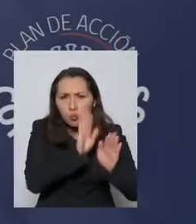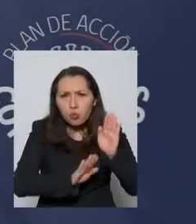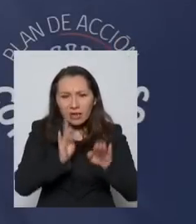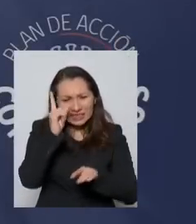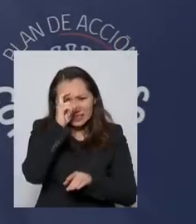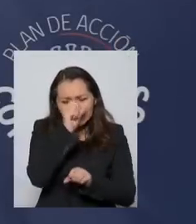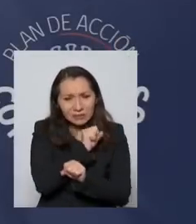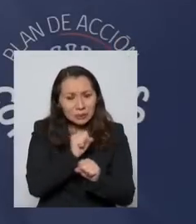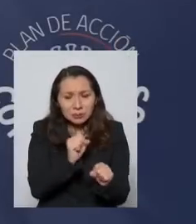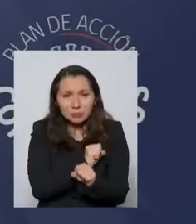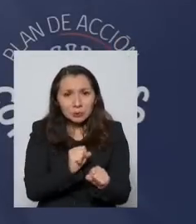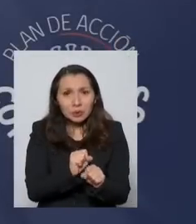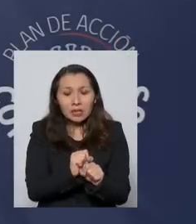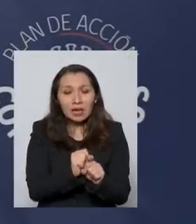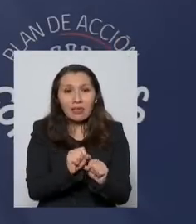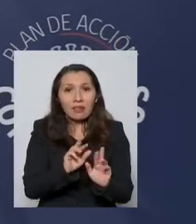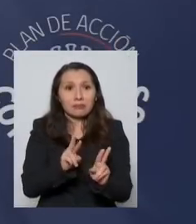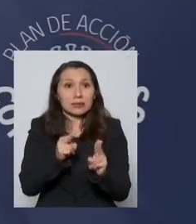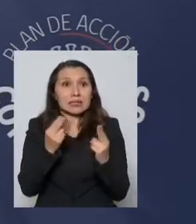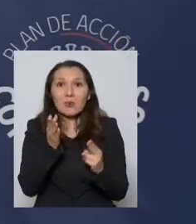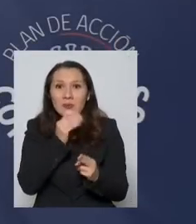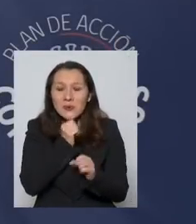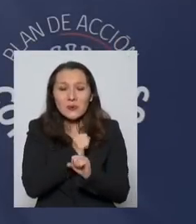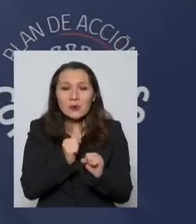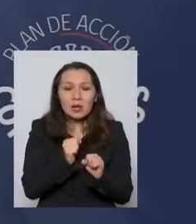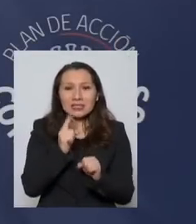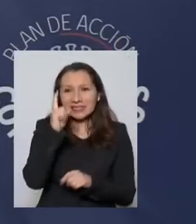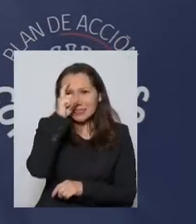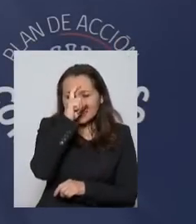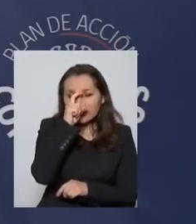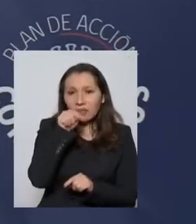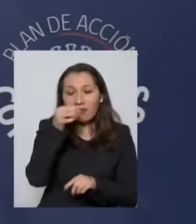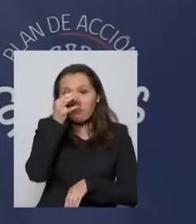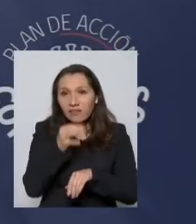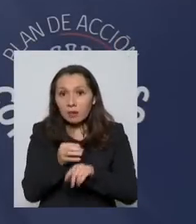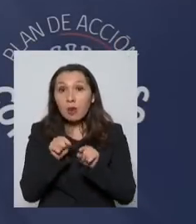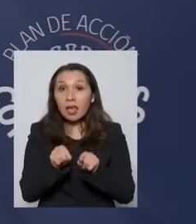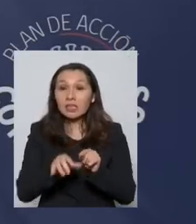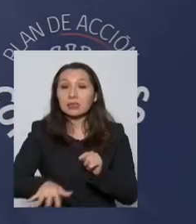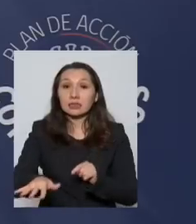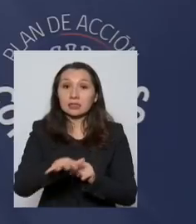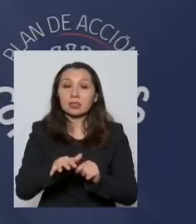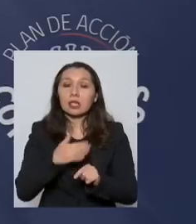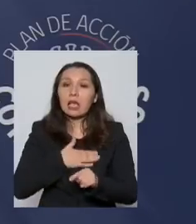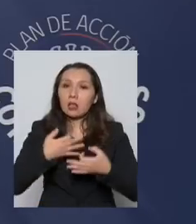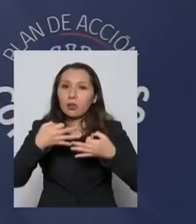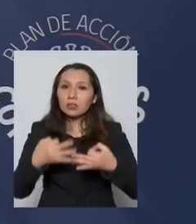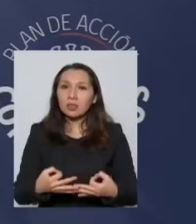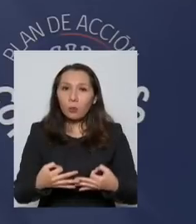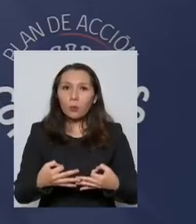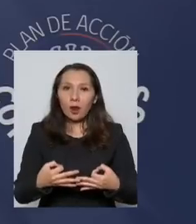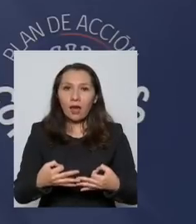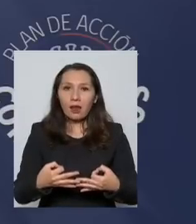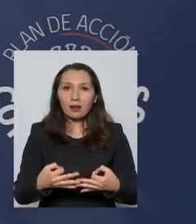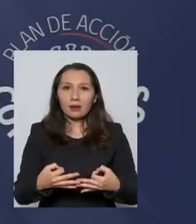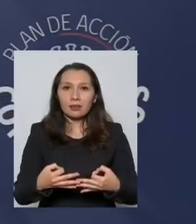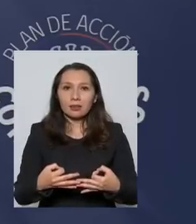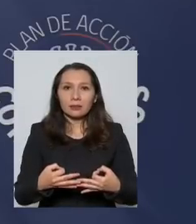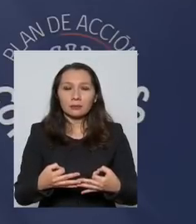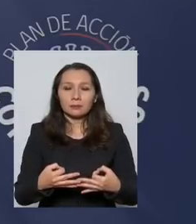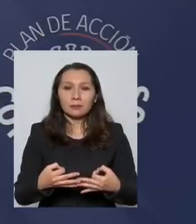se complican, que no salen adelante, y en ese contexto quiero asegurar que